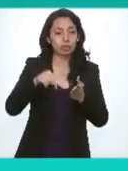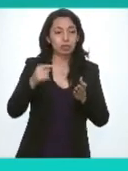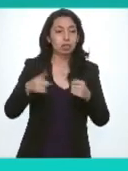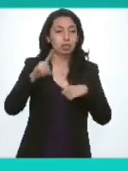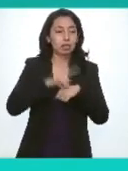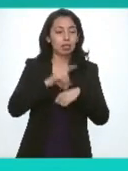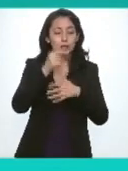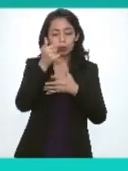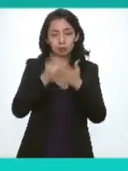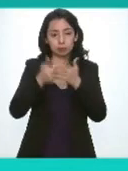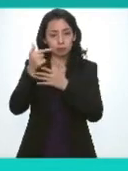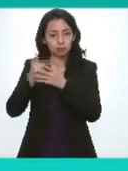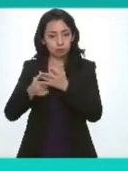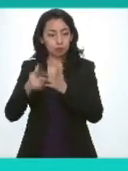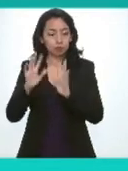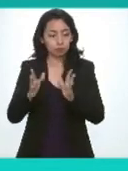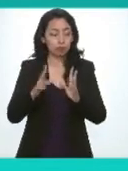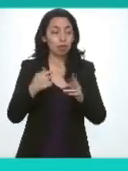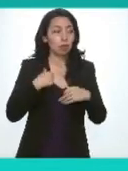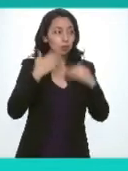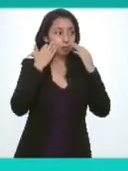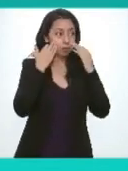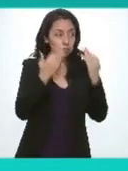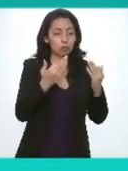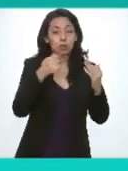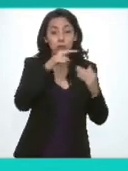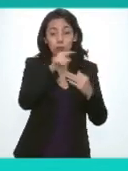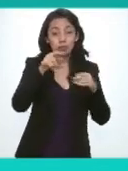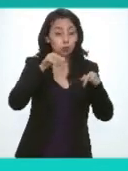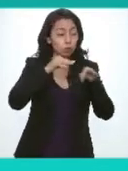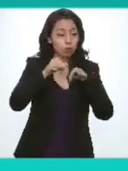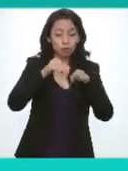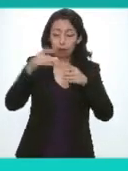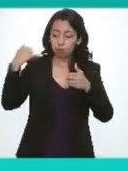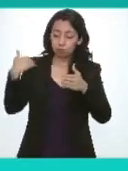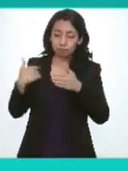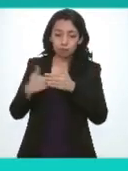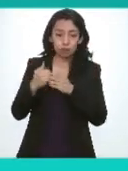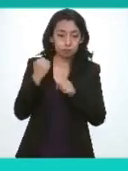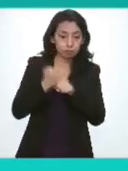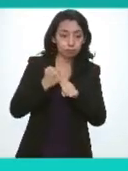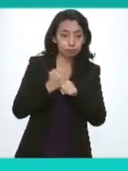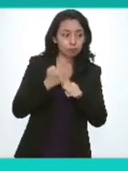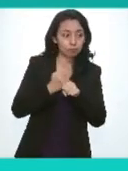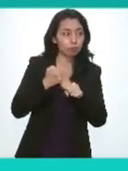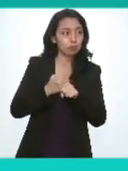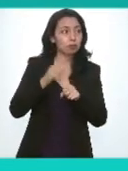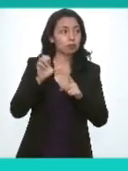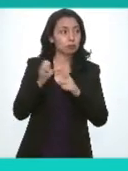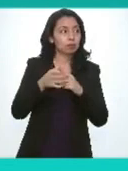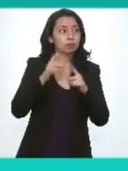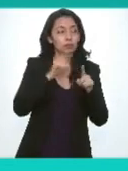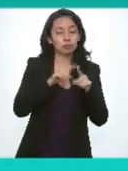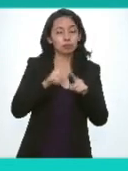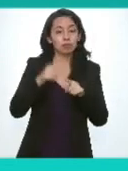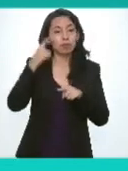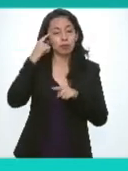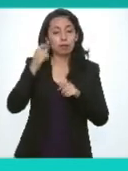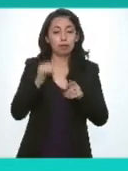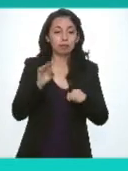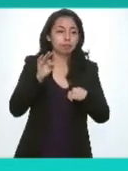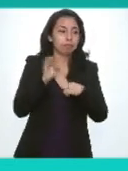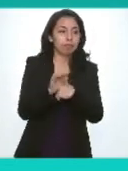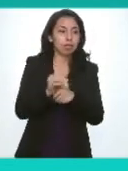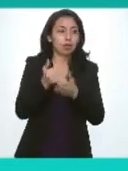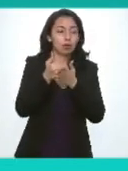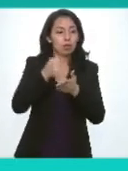hemos visto una vez más hemos constatado el trabajo que se viene haciendo en las comisiones para enriquecer y fortalecer